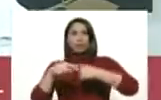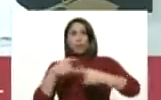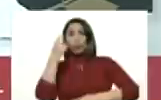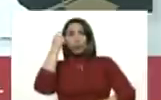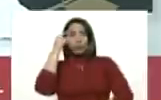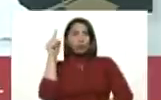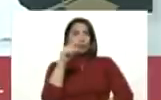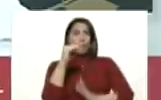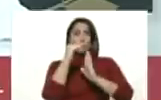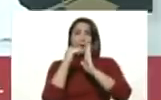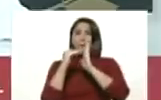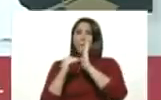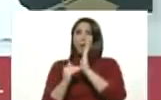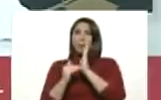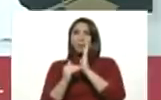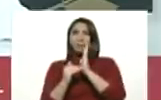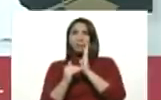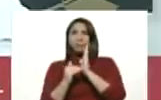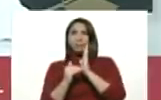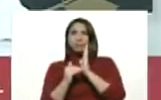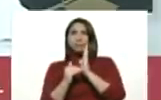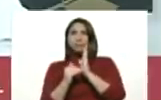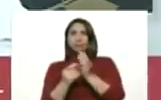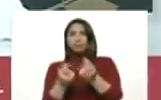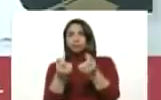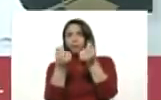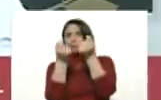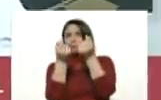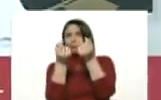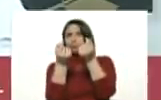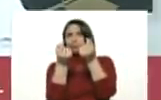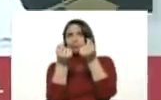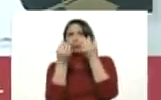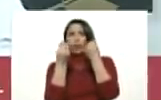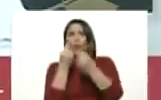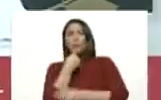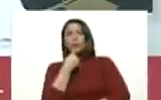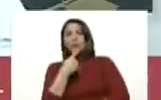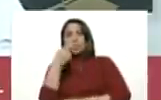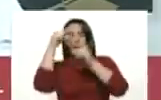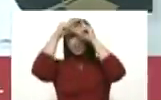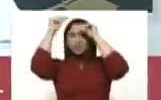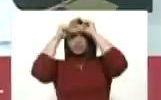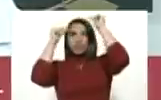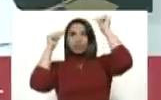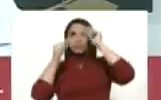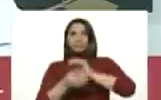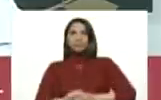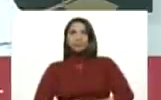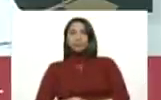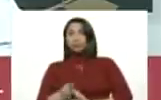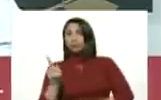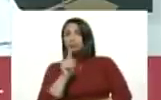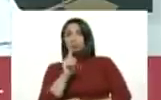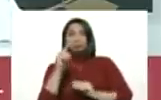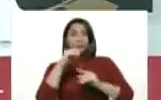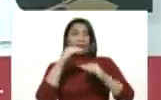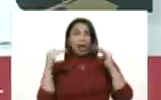bajado ni un tantico así, como decía el Che, ni un tantico así. No ha bajado.